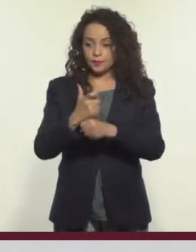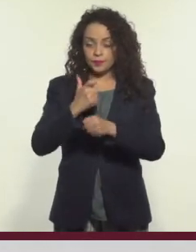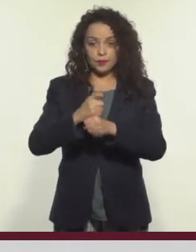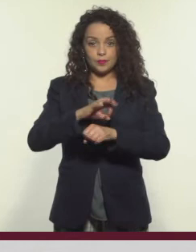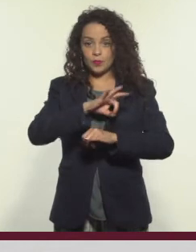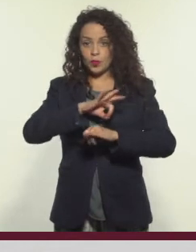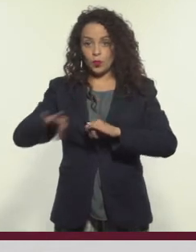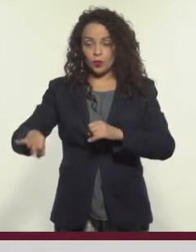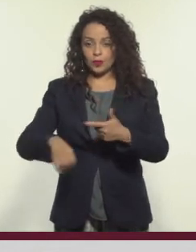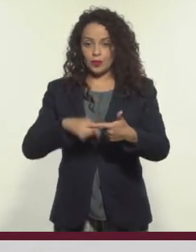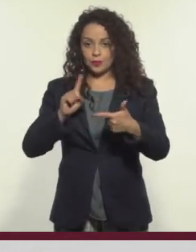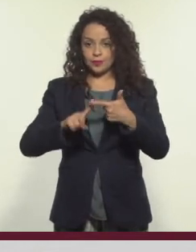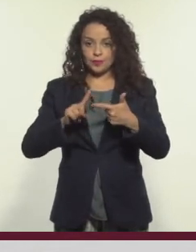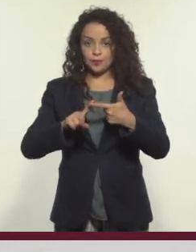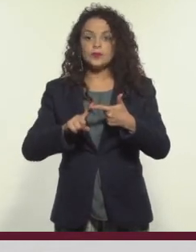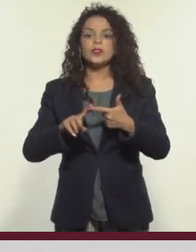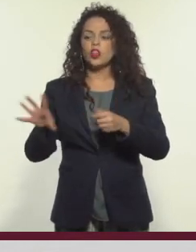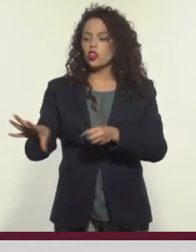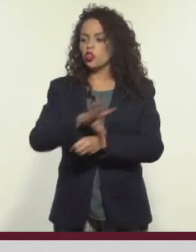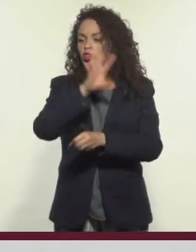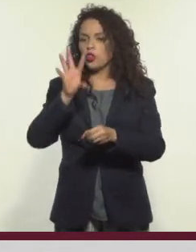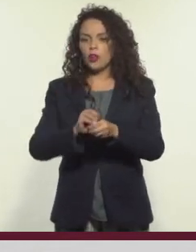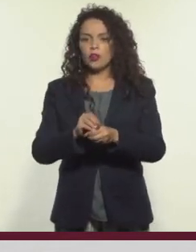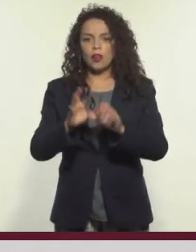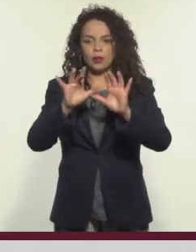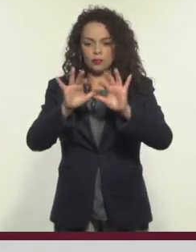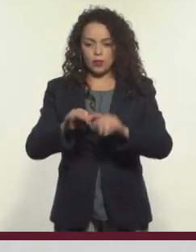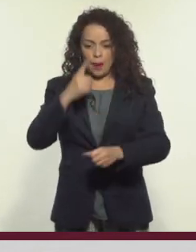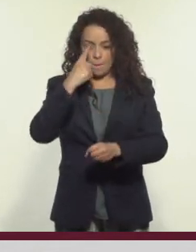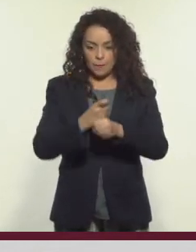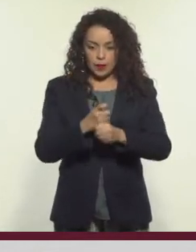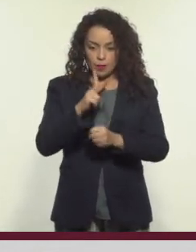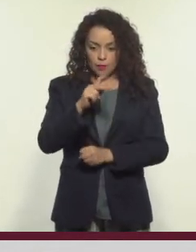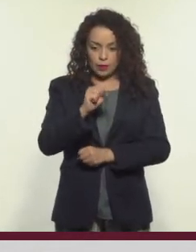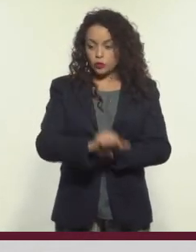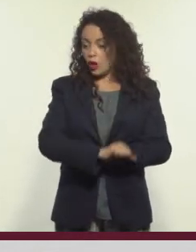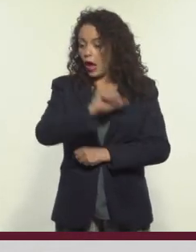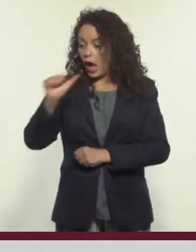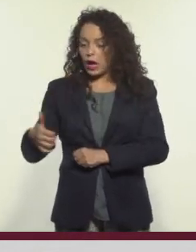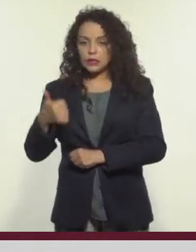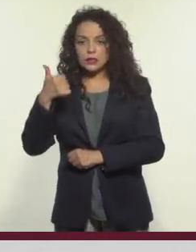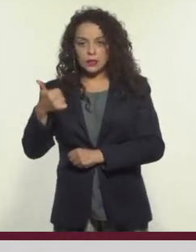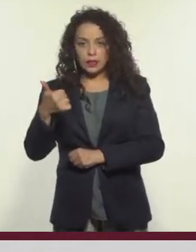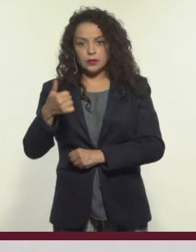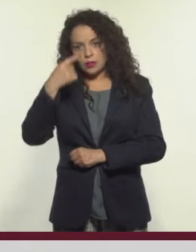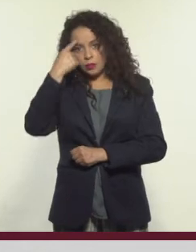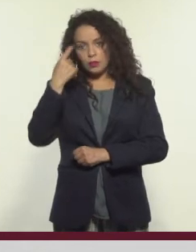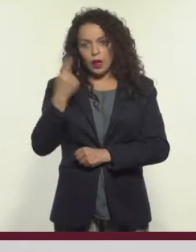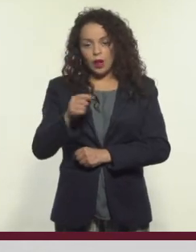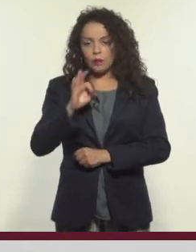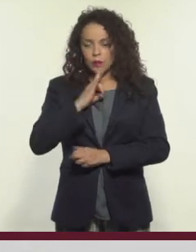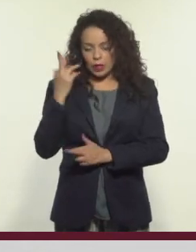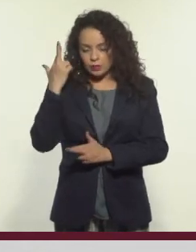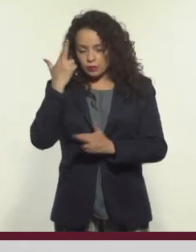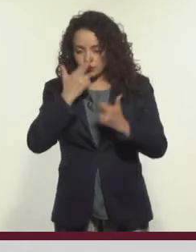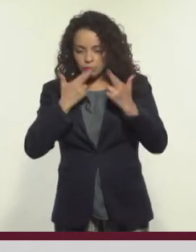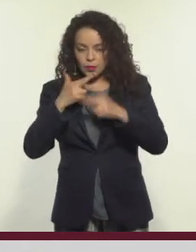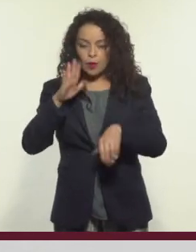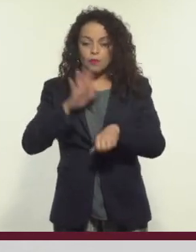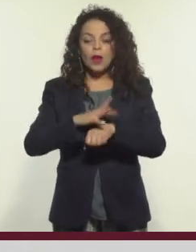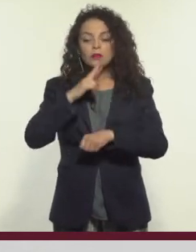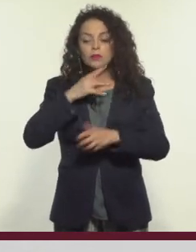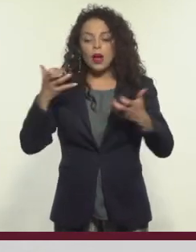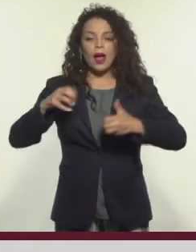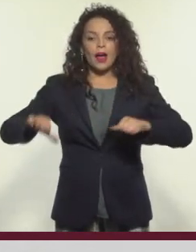séptimo y último paso es la documentación de todo, desde el paso uno hasta el paso seis. Todo con la finalidad de evaluar y